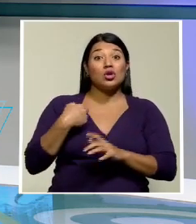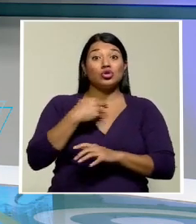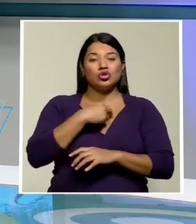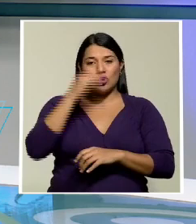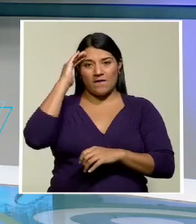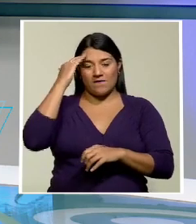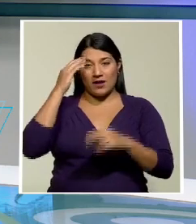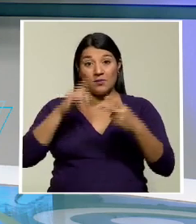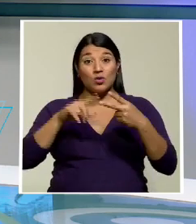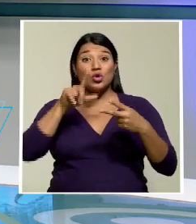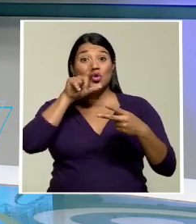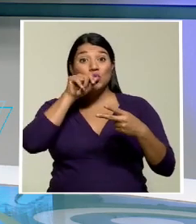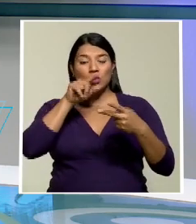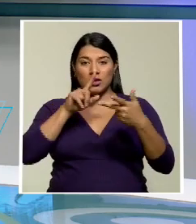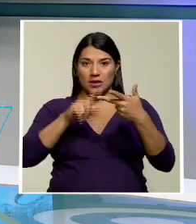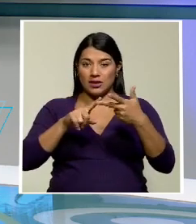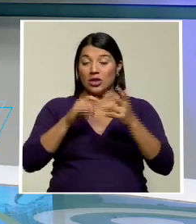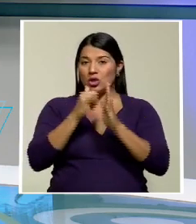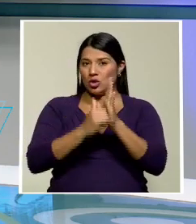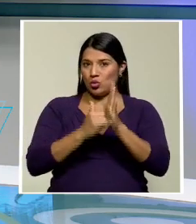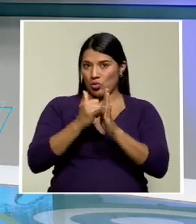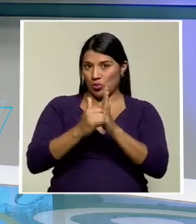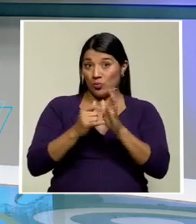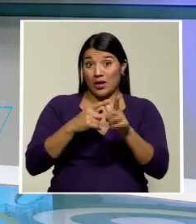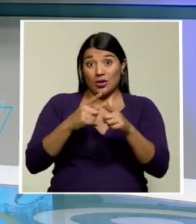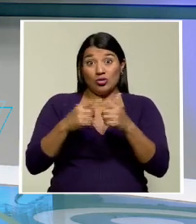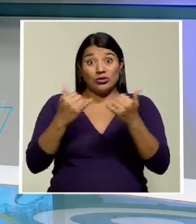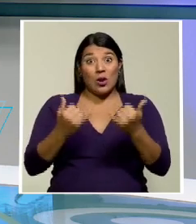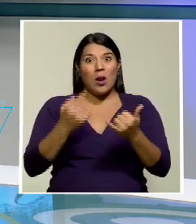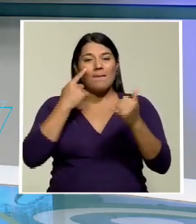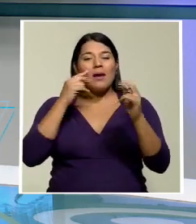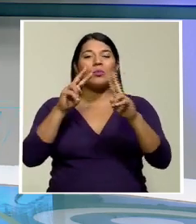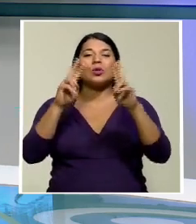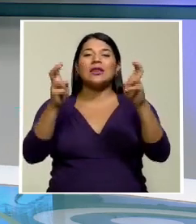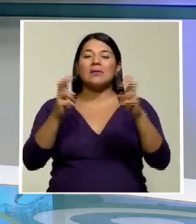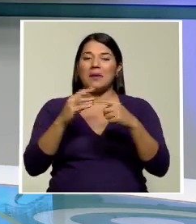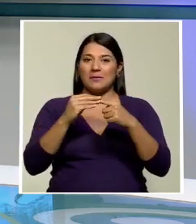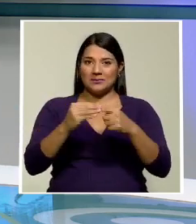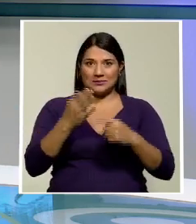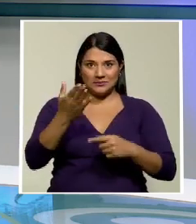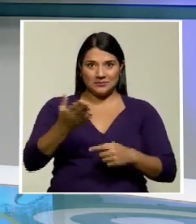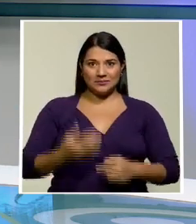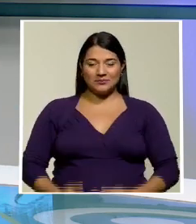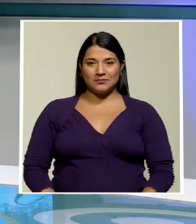Facebook, Twitter y también en Youtube, y ahora sin más demora los invito a ver nuestros titulares.